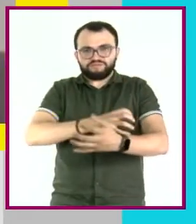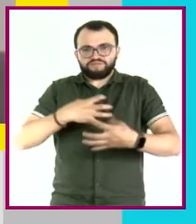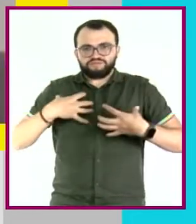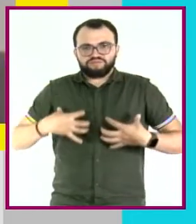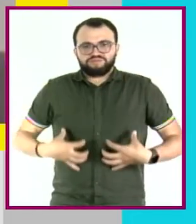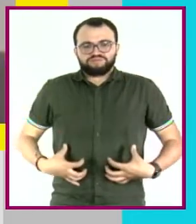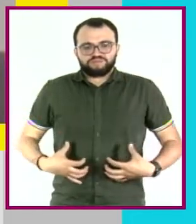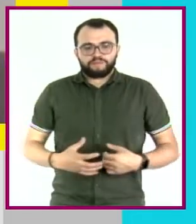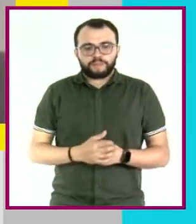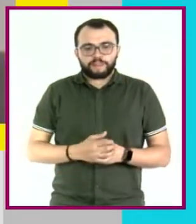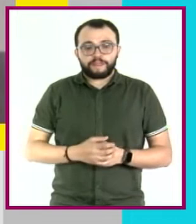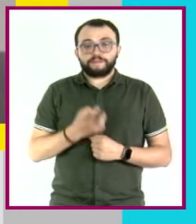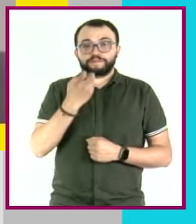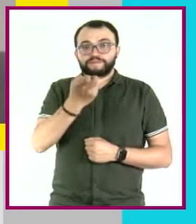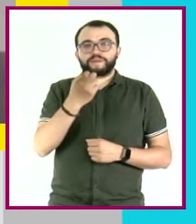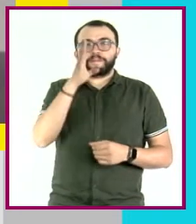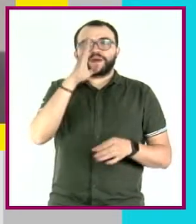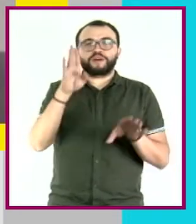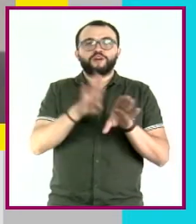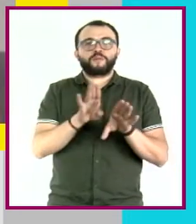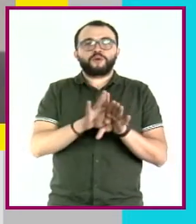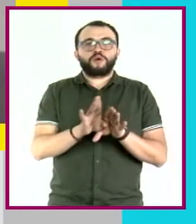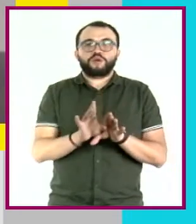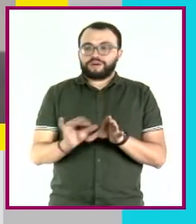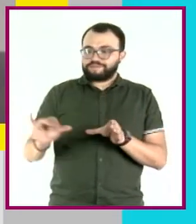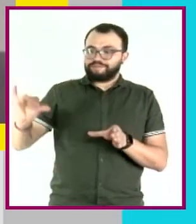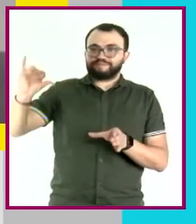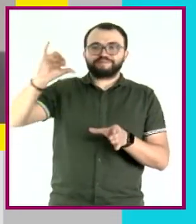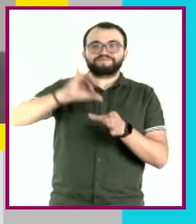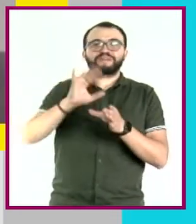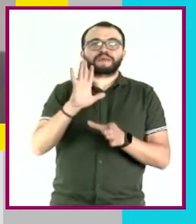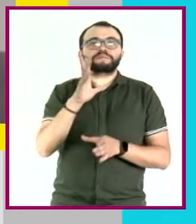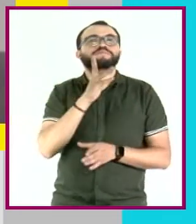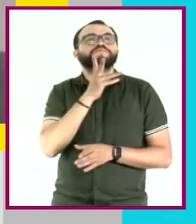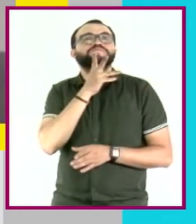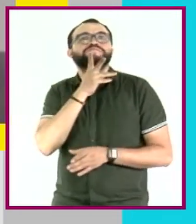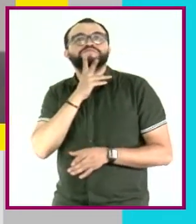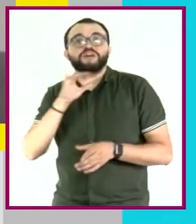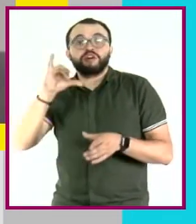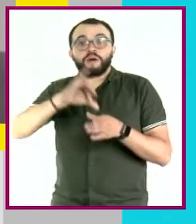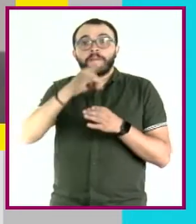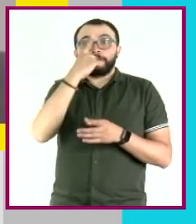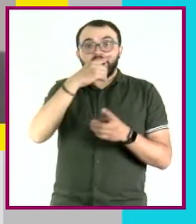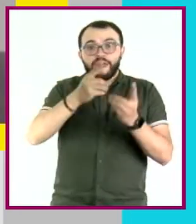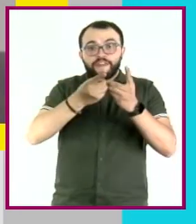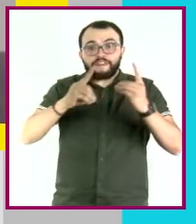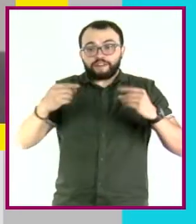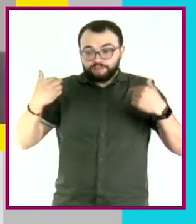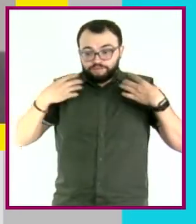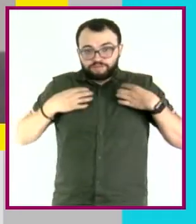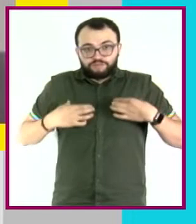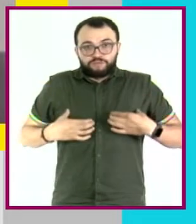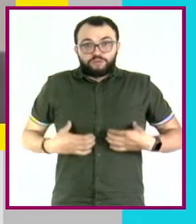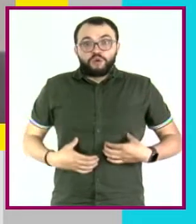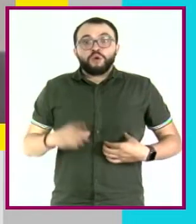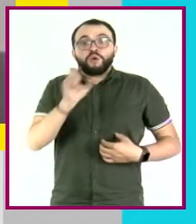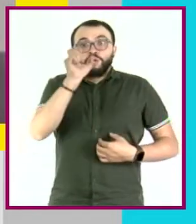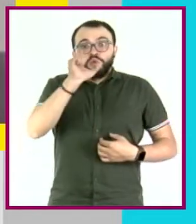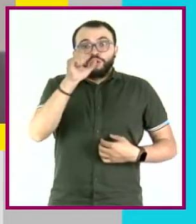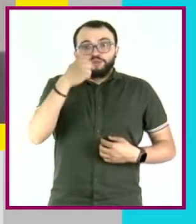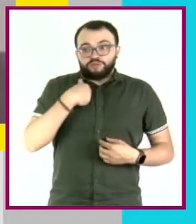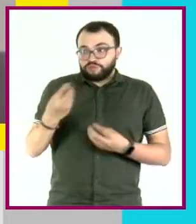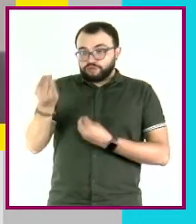son el principal combustible para el desarrollo y la formación del músculo en nuestro cuerpo. Cuando consumimos alimentos con